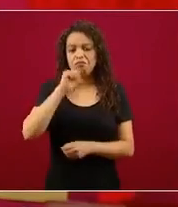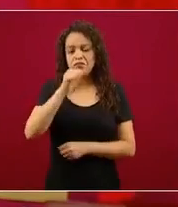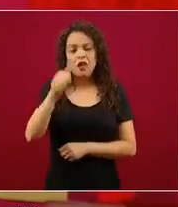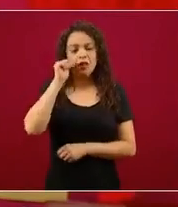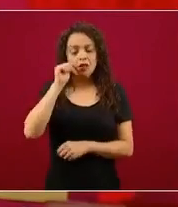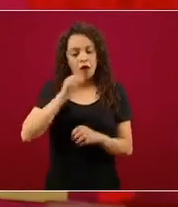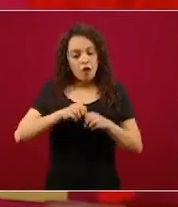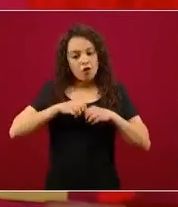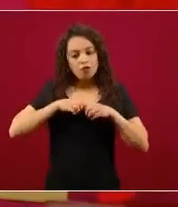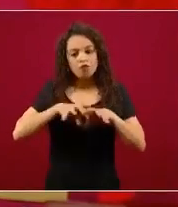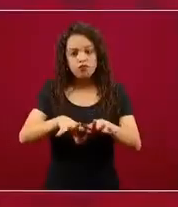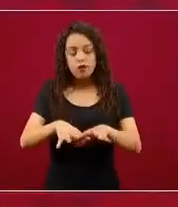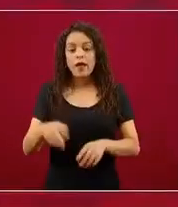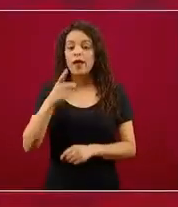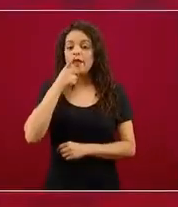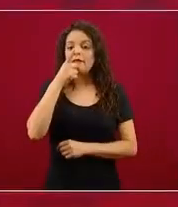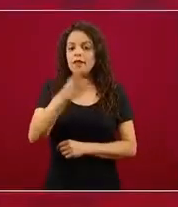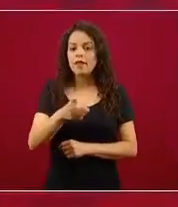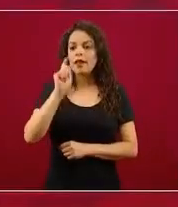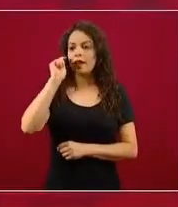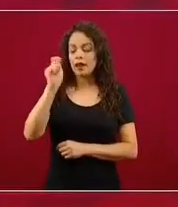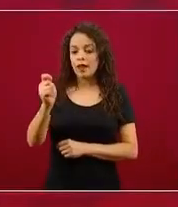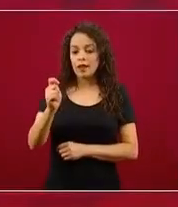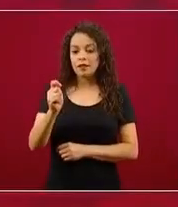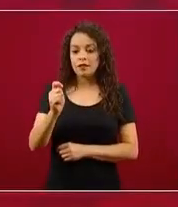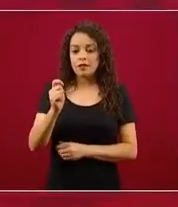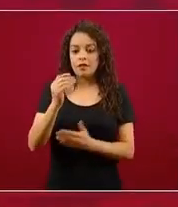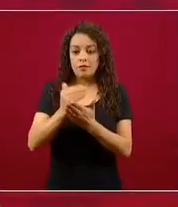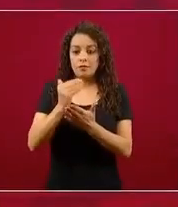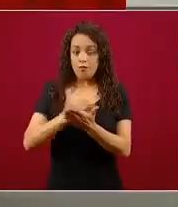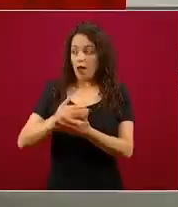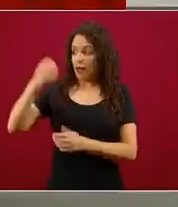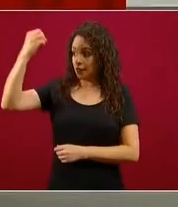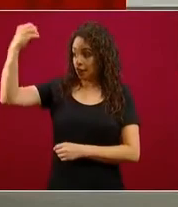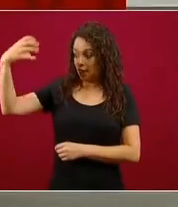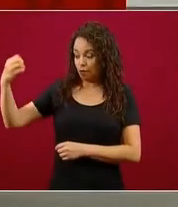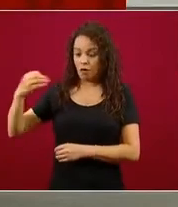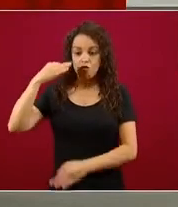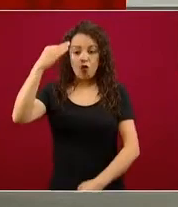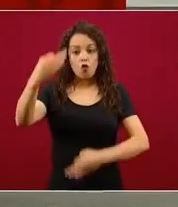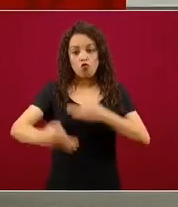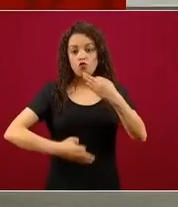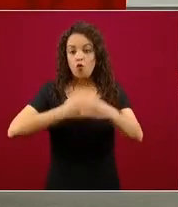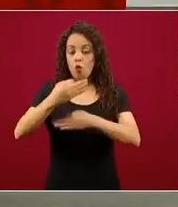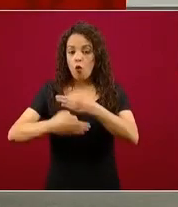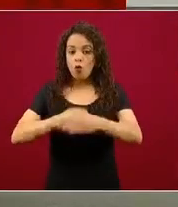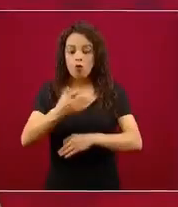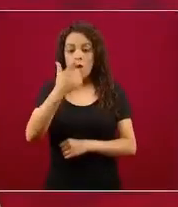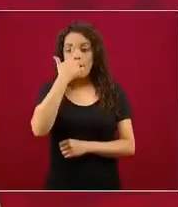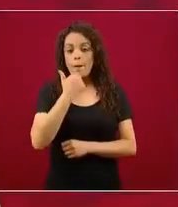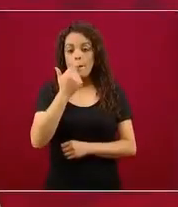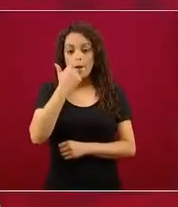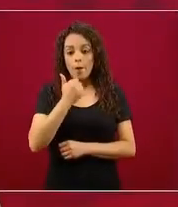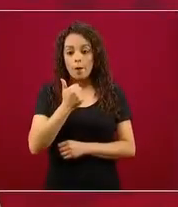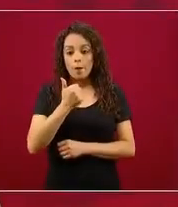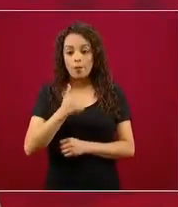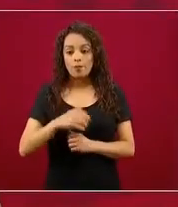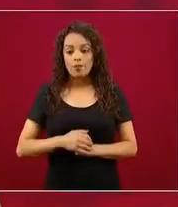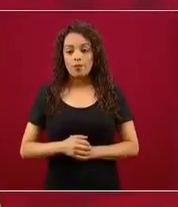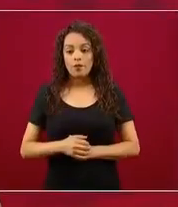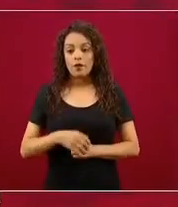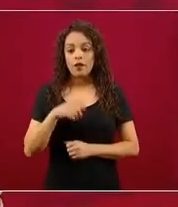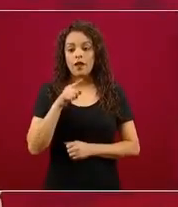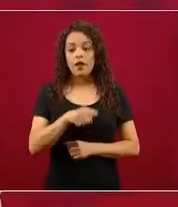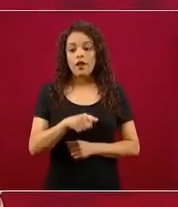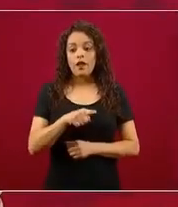una versión preliminar del semáforo, que tenía todo rojo menos Tamaulipas, que estaba en anaranjado.